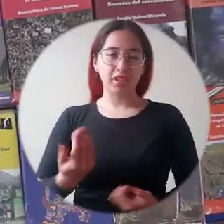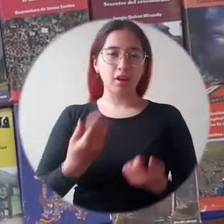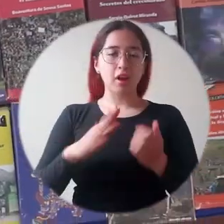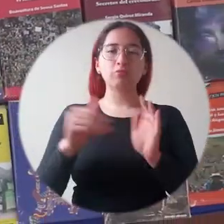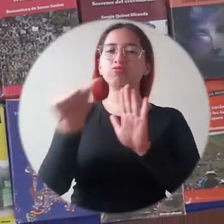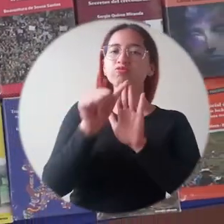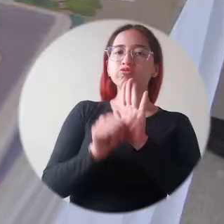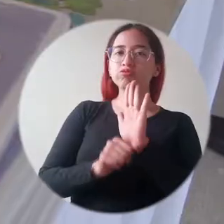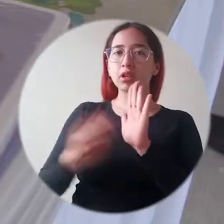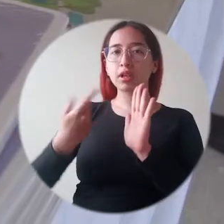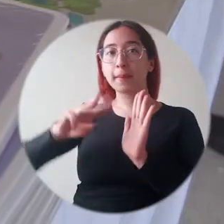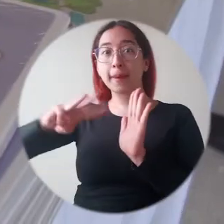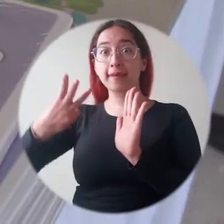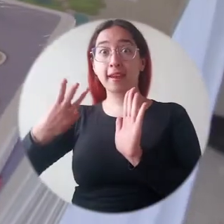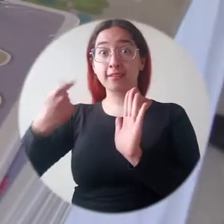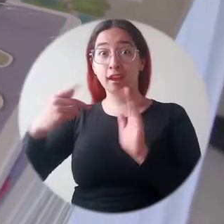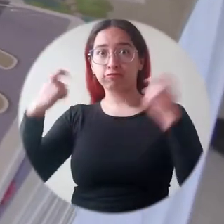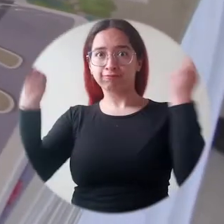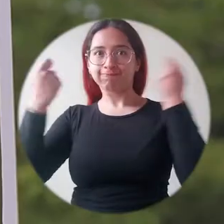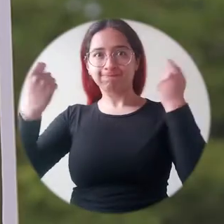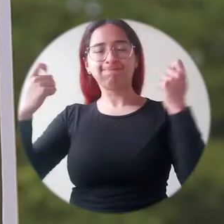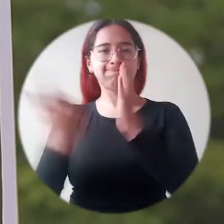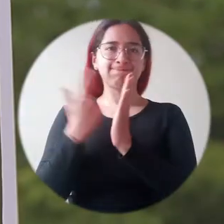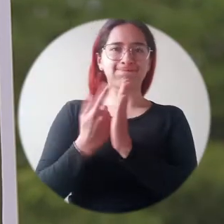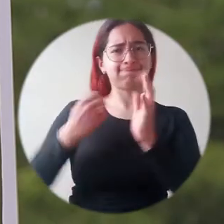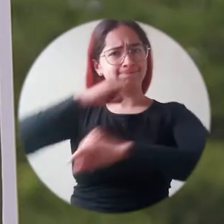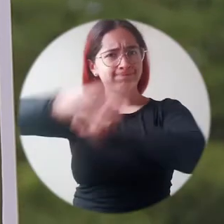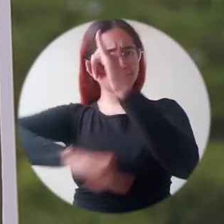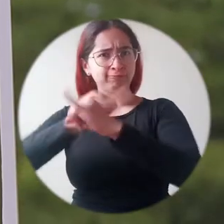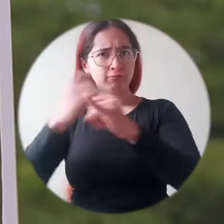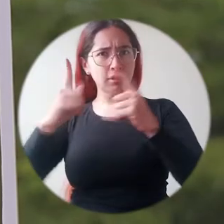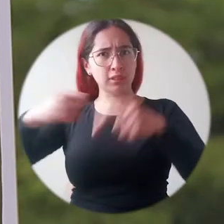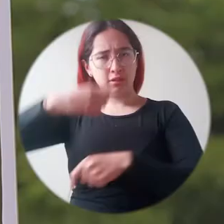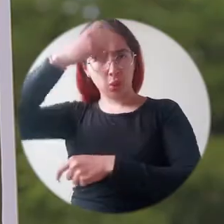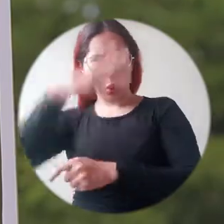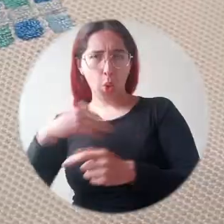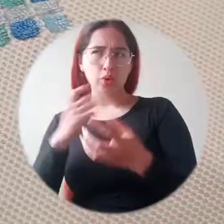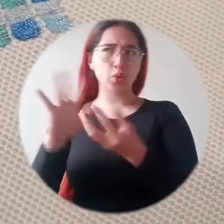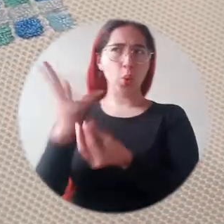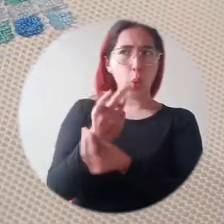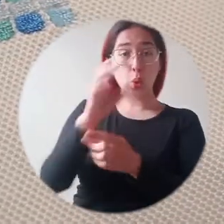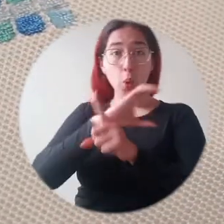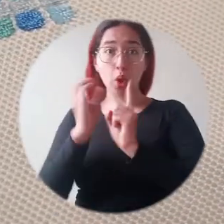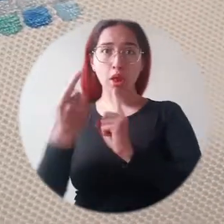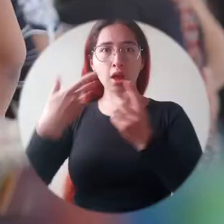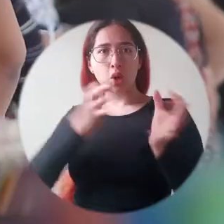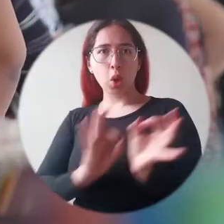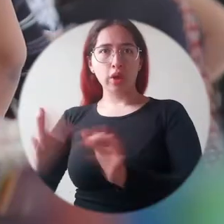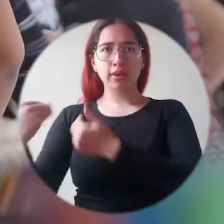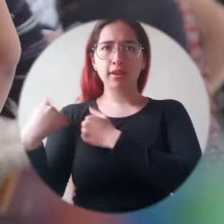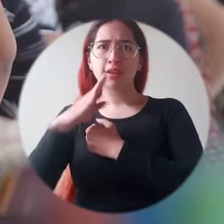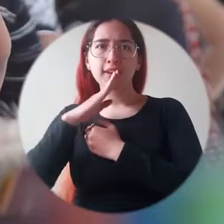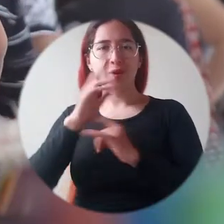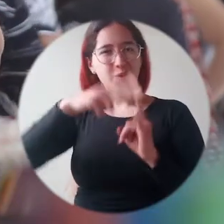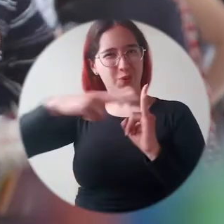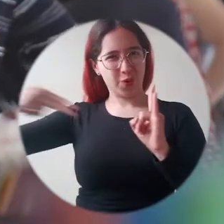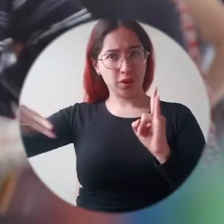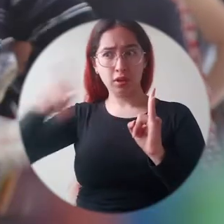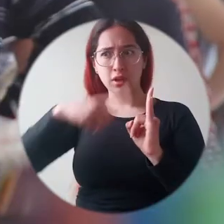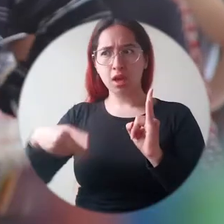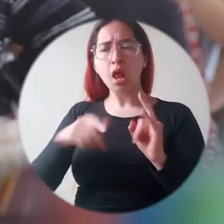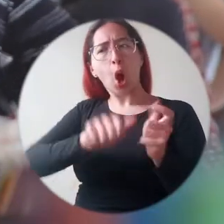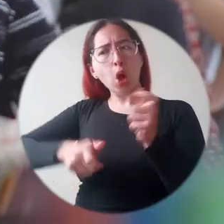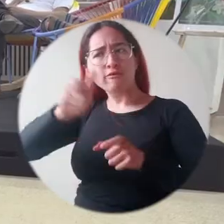En medio de la variada programación de la Tercera Feria Internacional del Libro, Las Artes y la Cultura de Santa Marta, organizada por la Universidad del